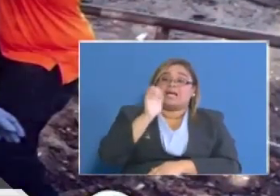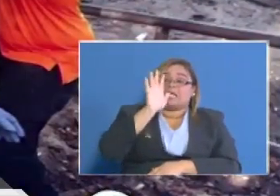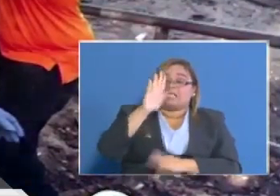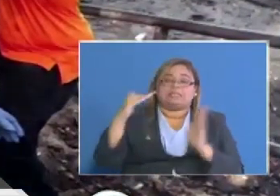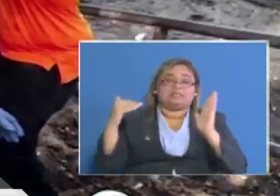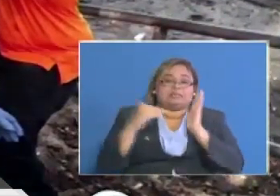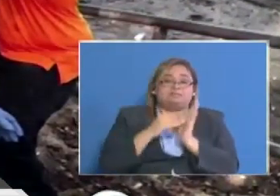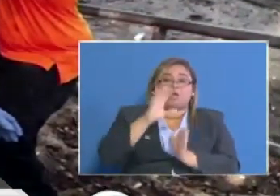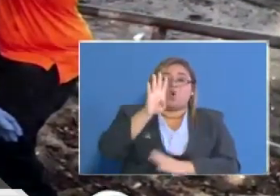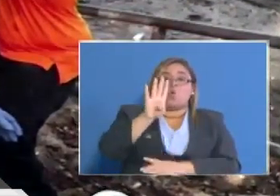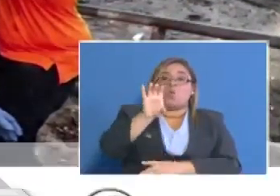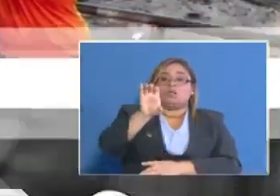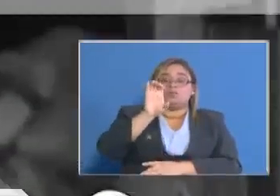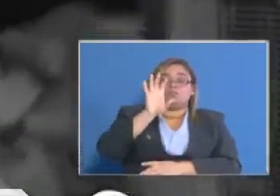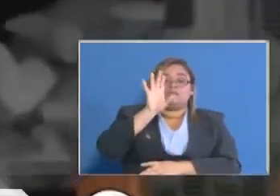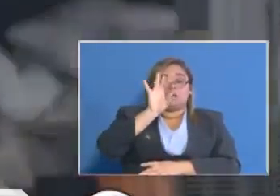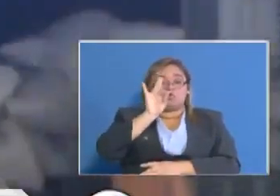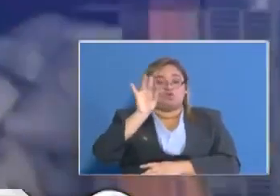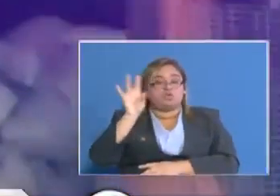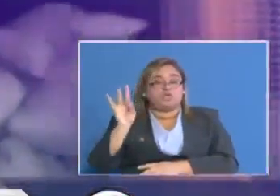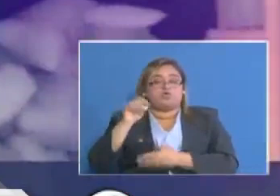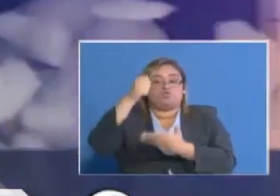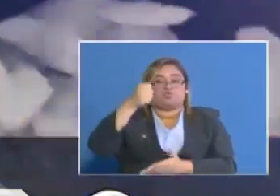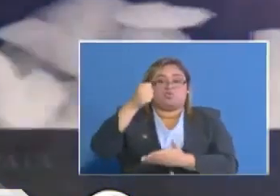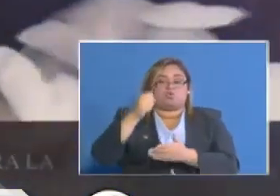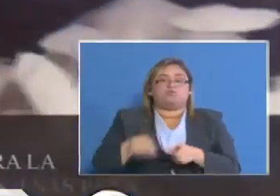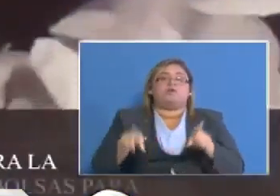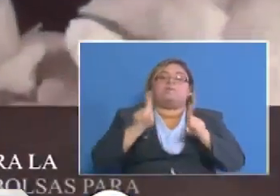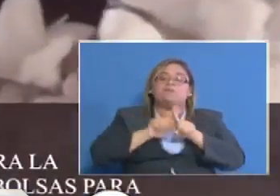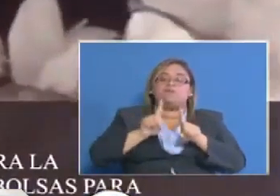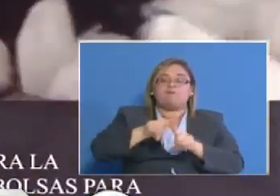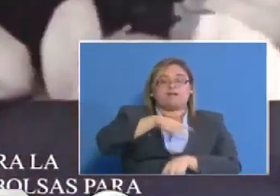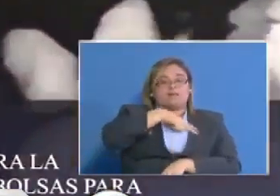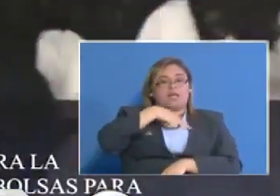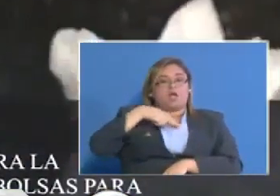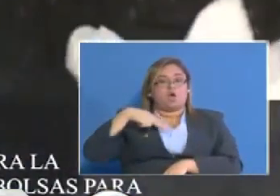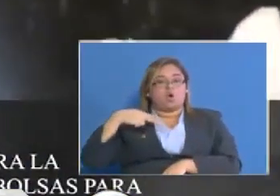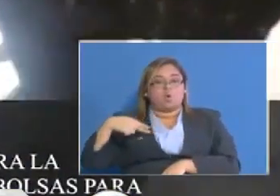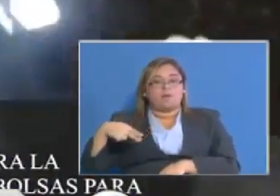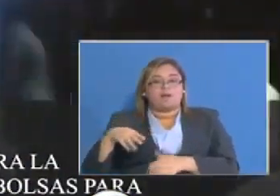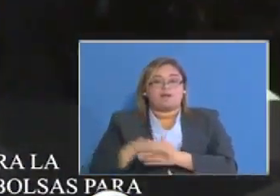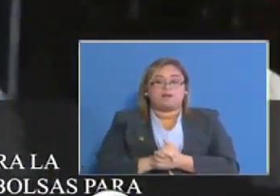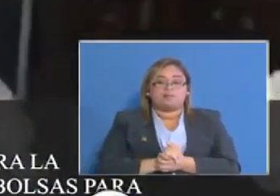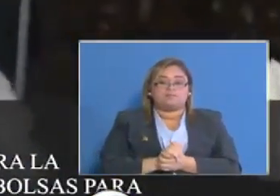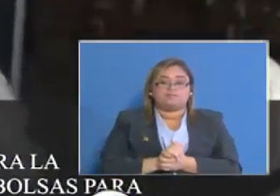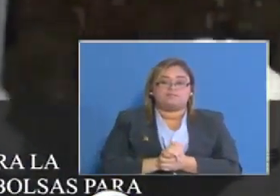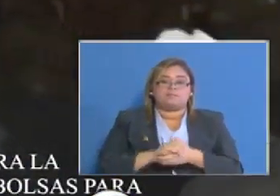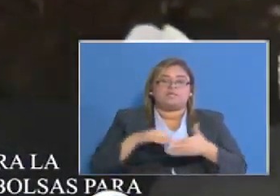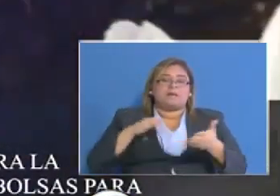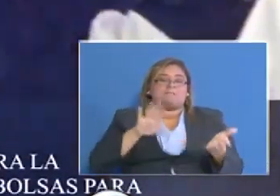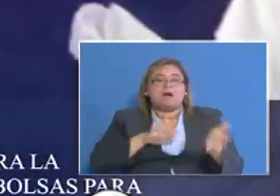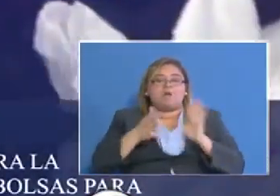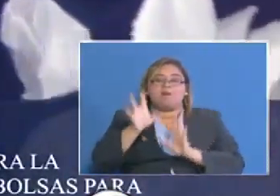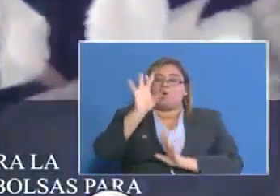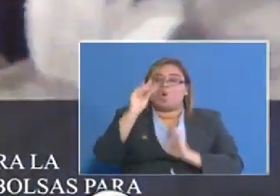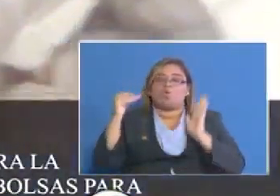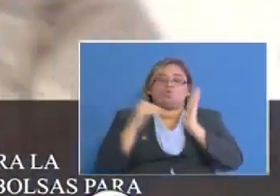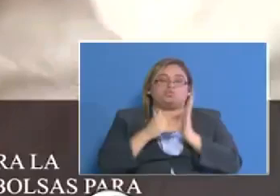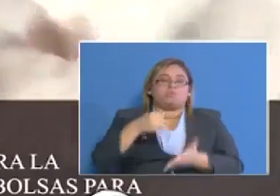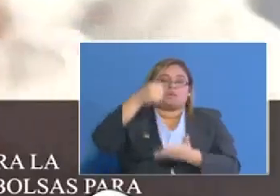458 bolsas y en las comarcas Gunas de Guargandí y Madugandí cerca de 8 mil bolsas